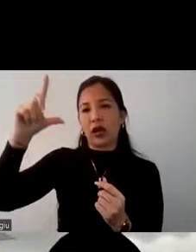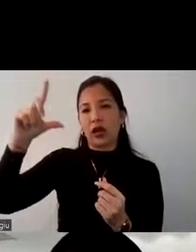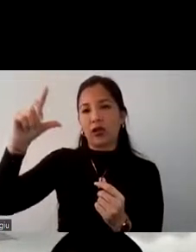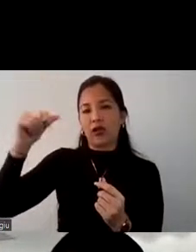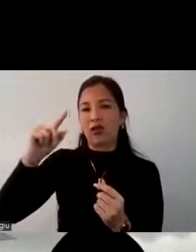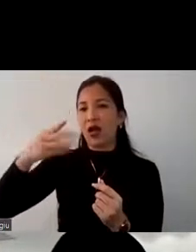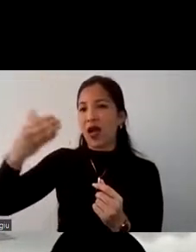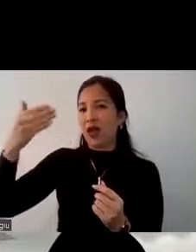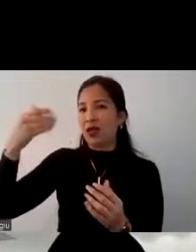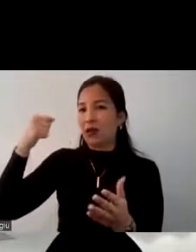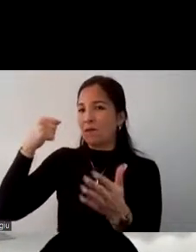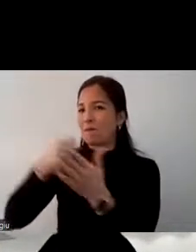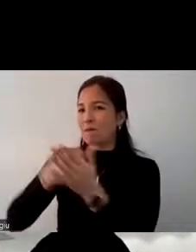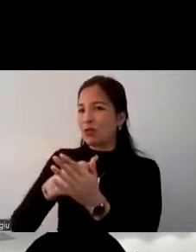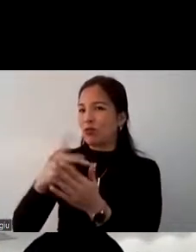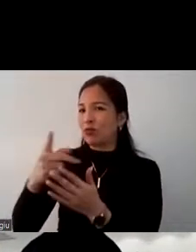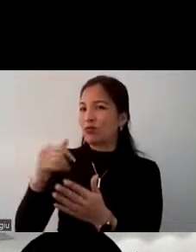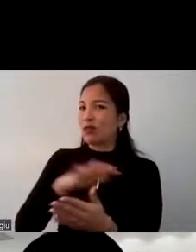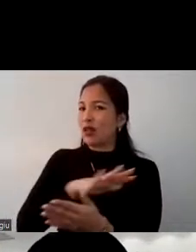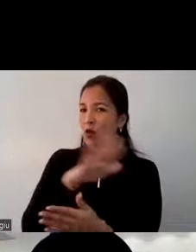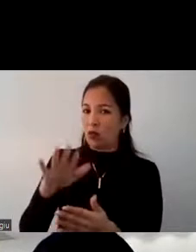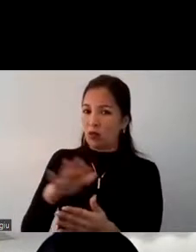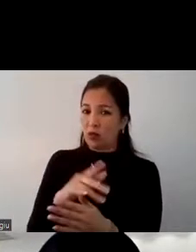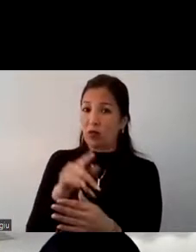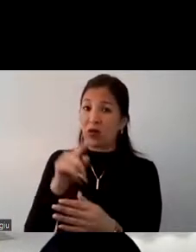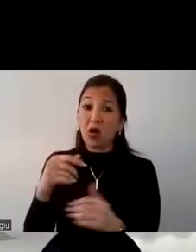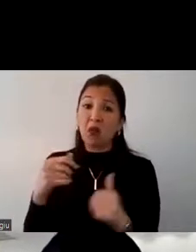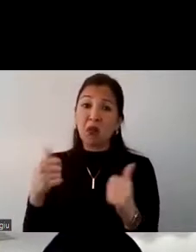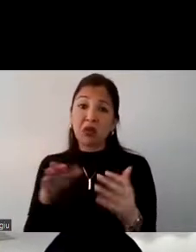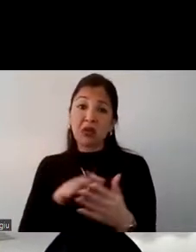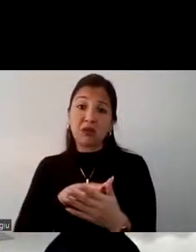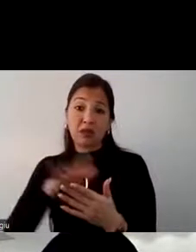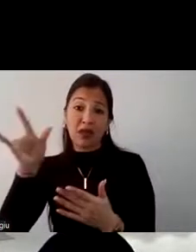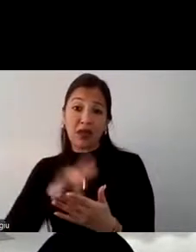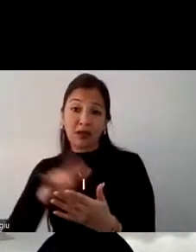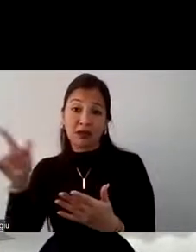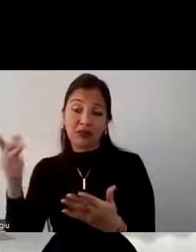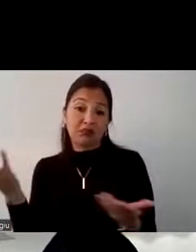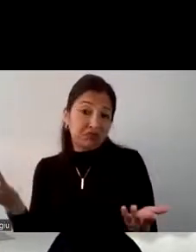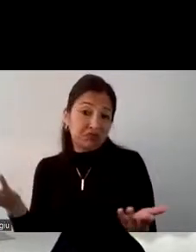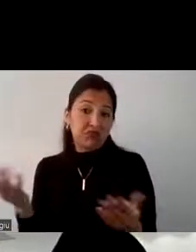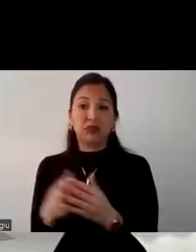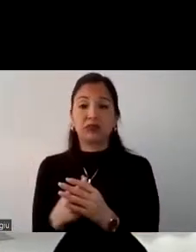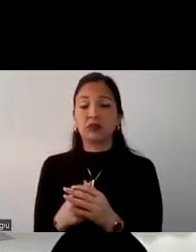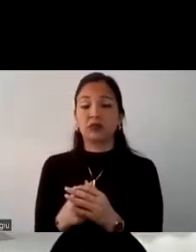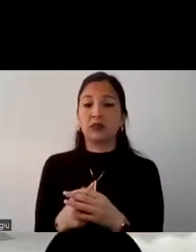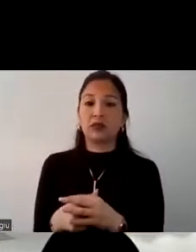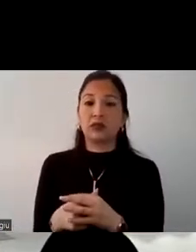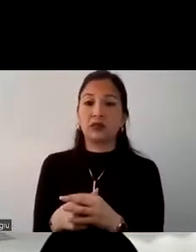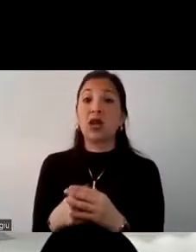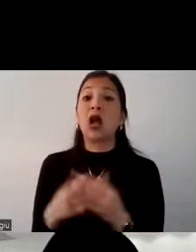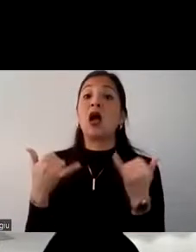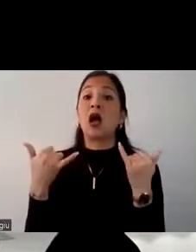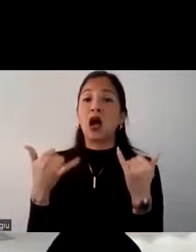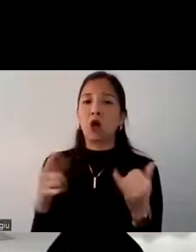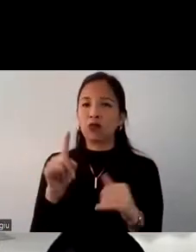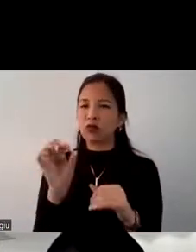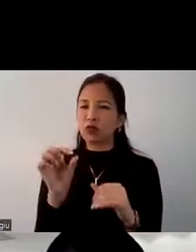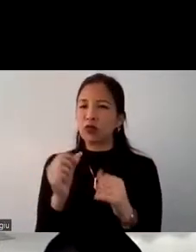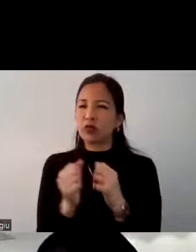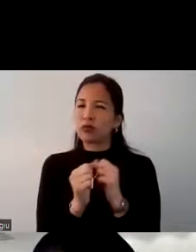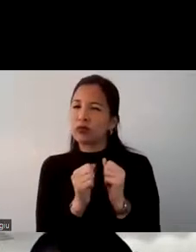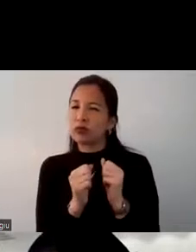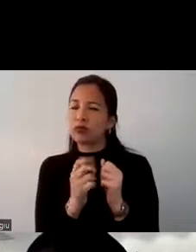impactados económicamente es por ello que ellos si están considerando en volver a viajar al exterior aún hay un poco de temor pero